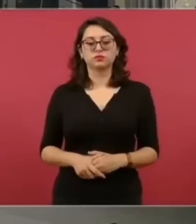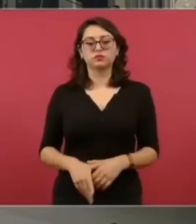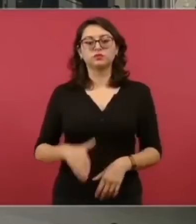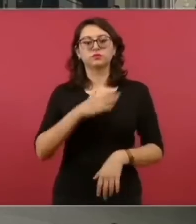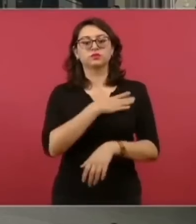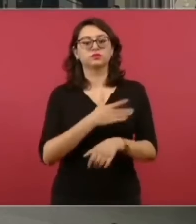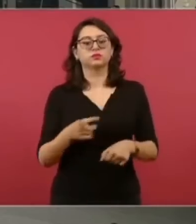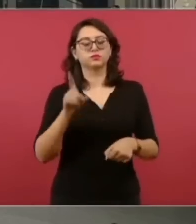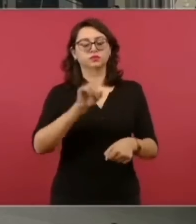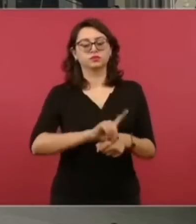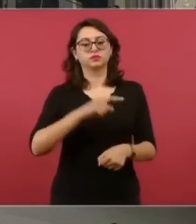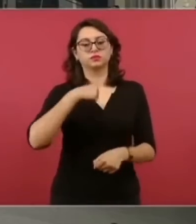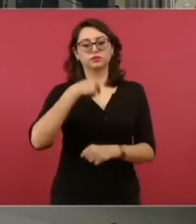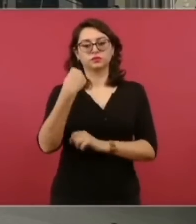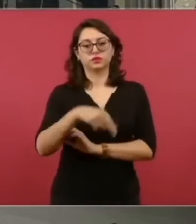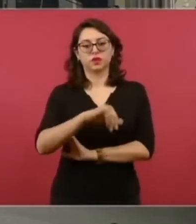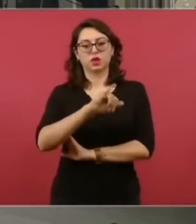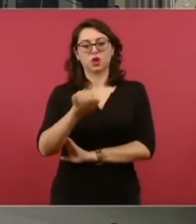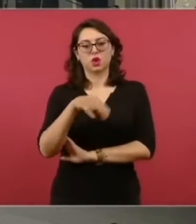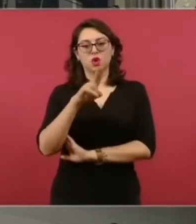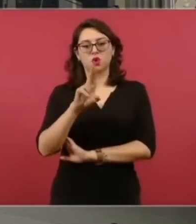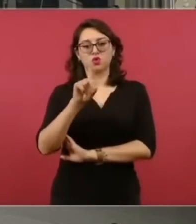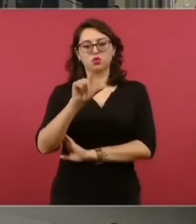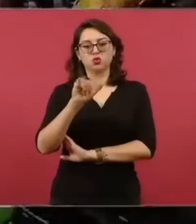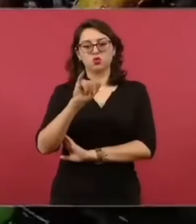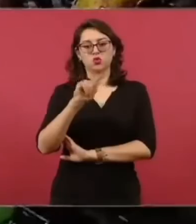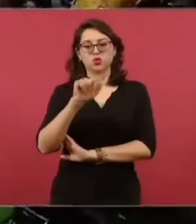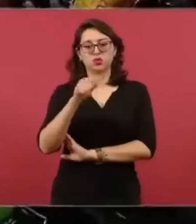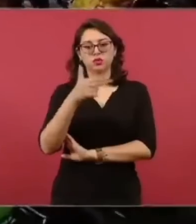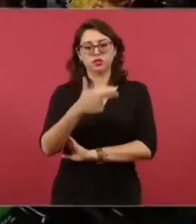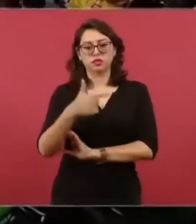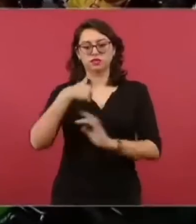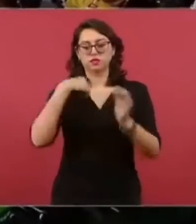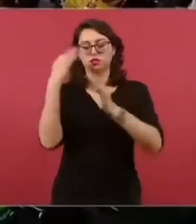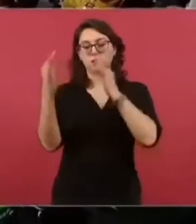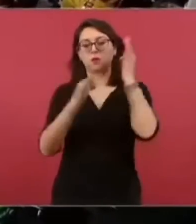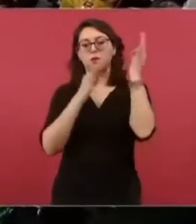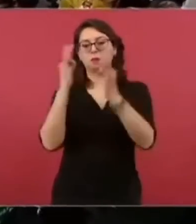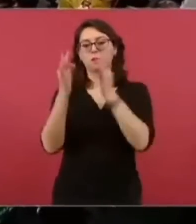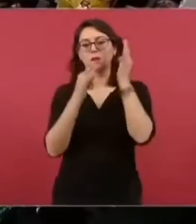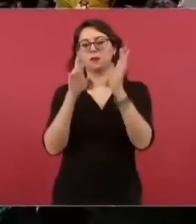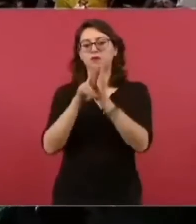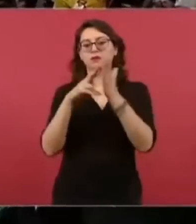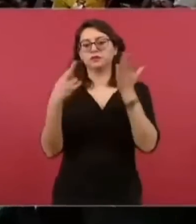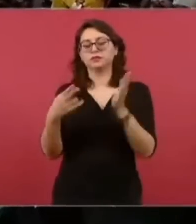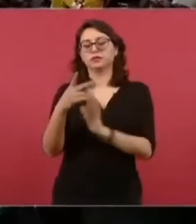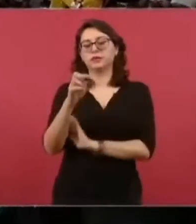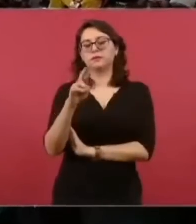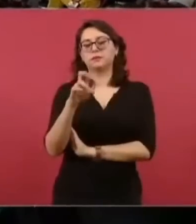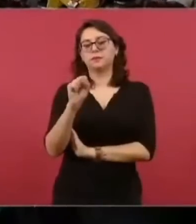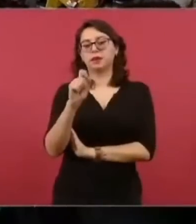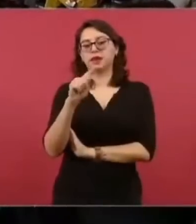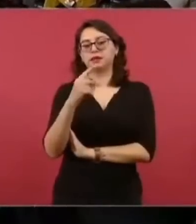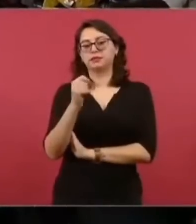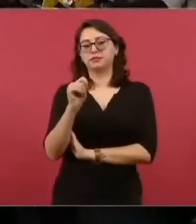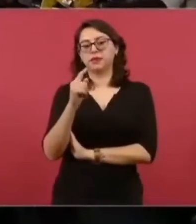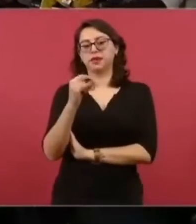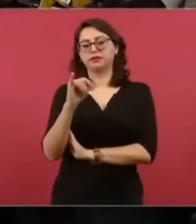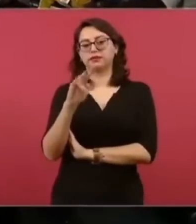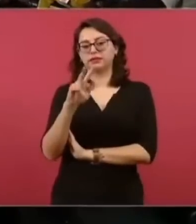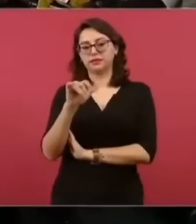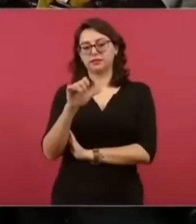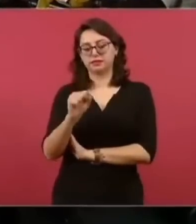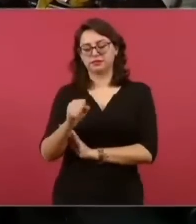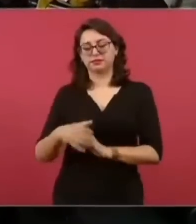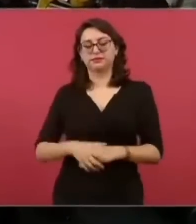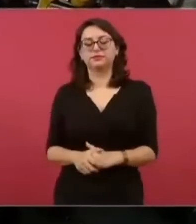Sánchez Reyes de la revista Perspectivas MX. Presenta una pregunta que tiene que ver con partidos políticos. Por una